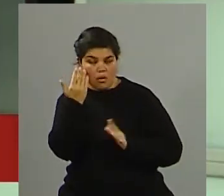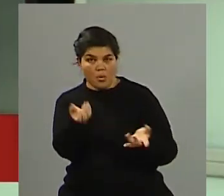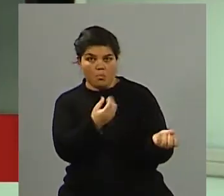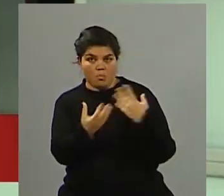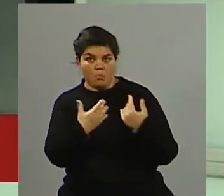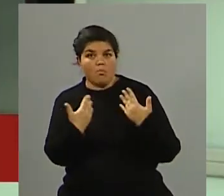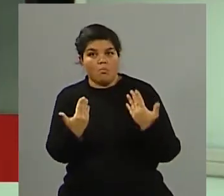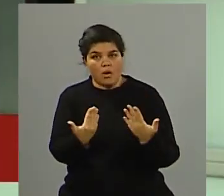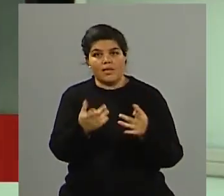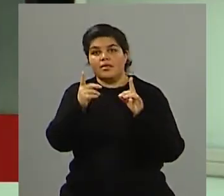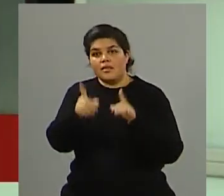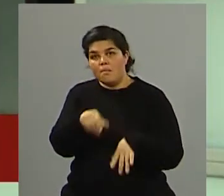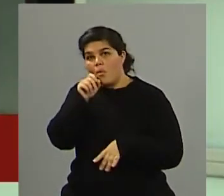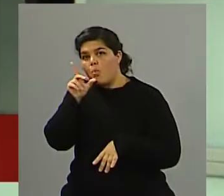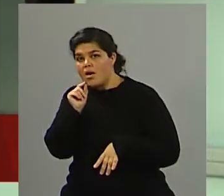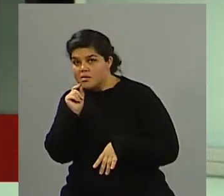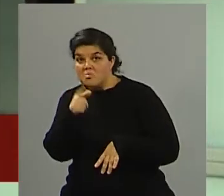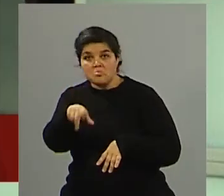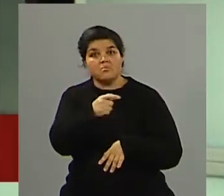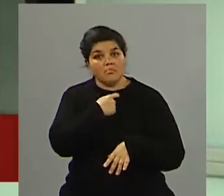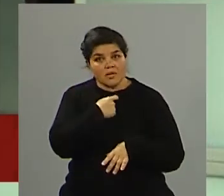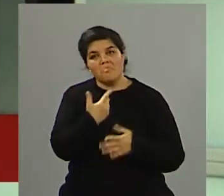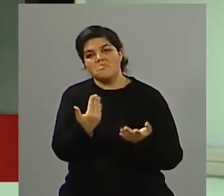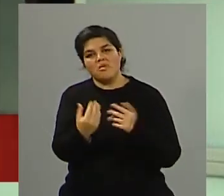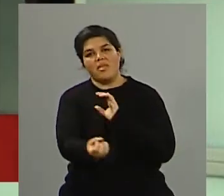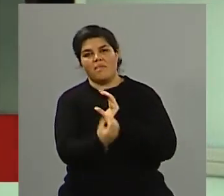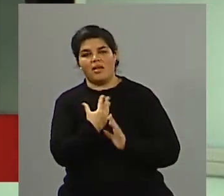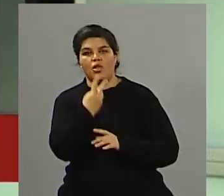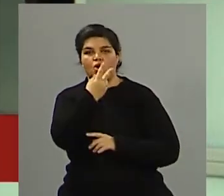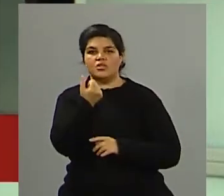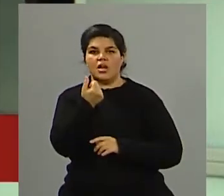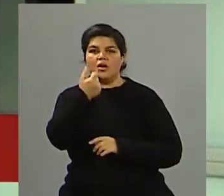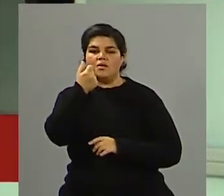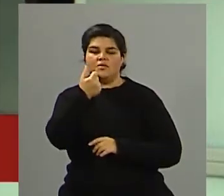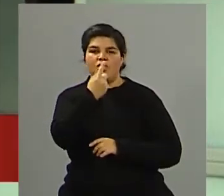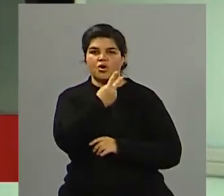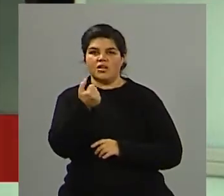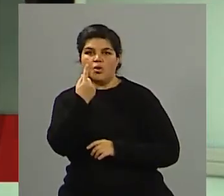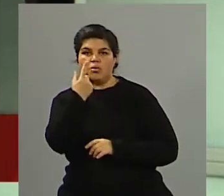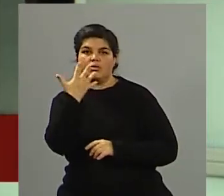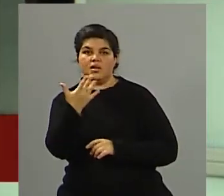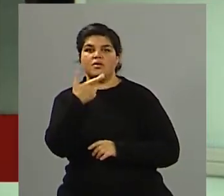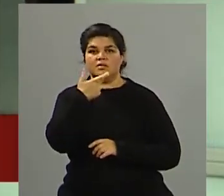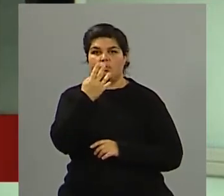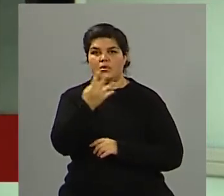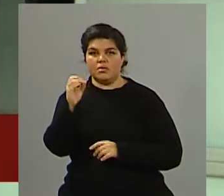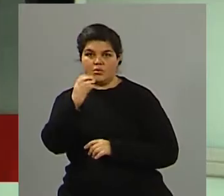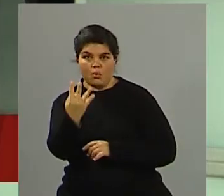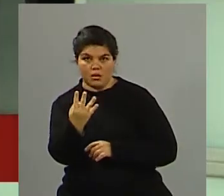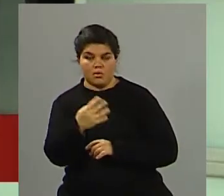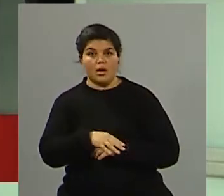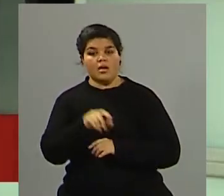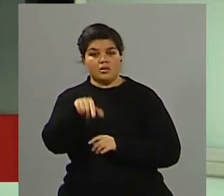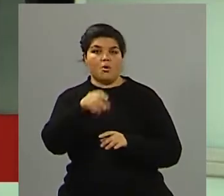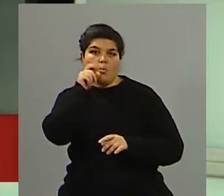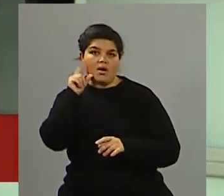tenemos WhatsApp. Si quieren de pronto mandar un mensajito, lo pueden hacer. El número es el 2615-17-4404. Ese es